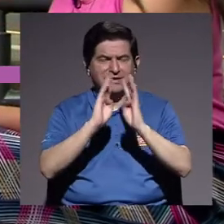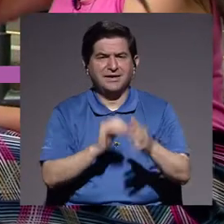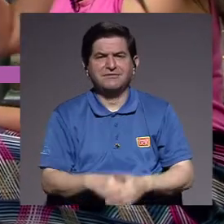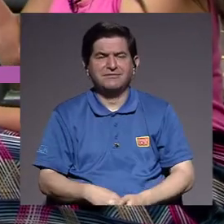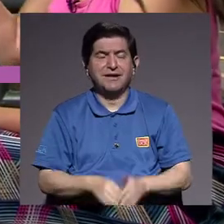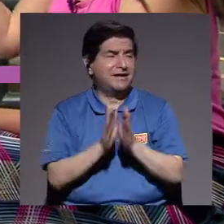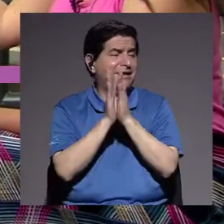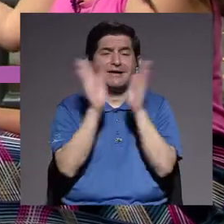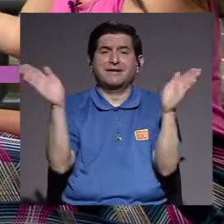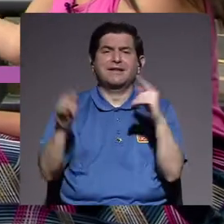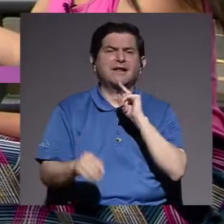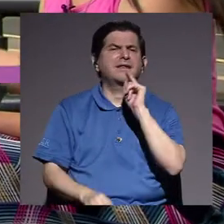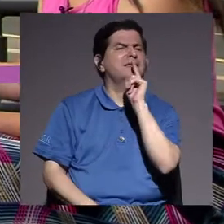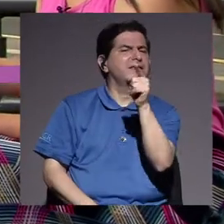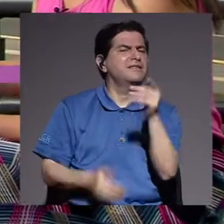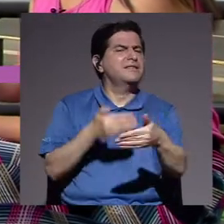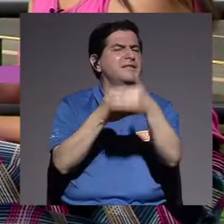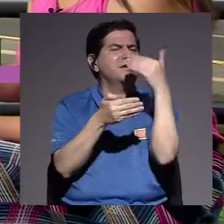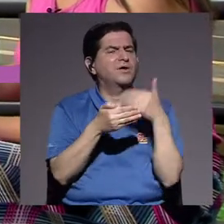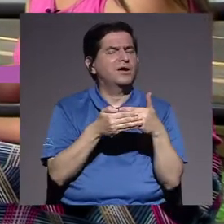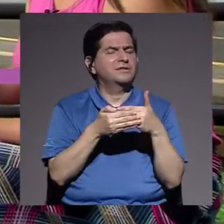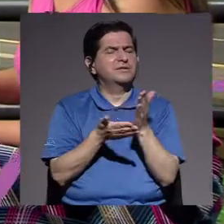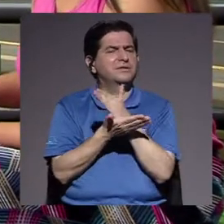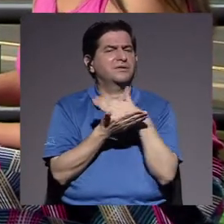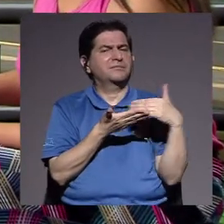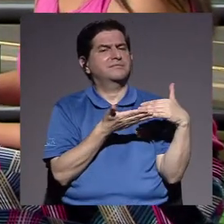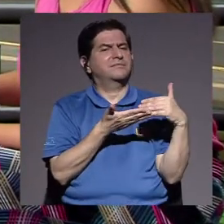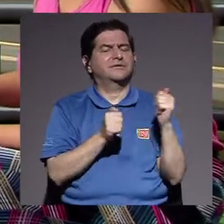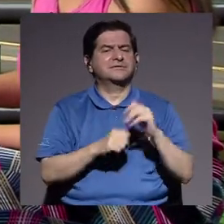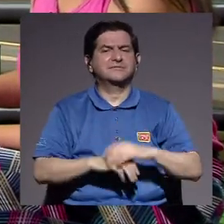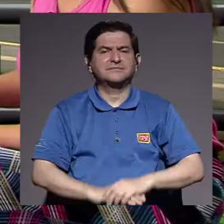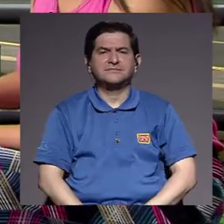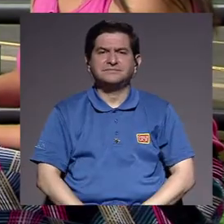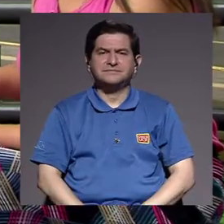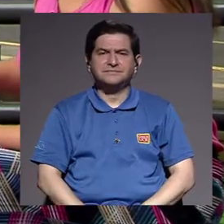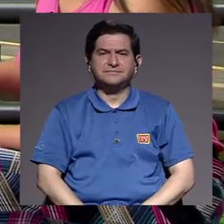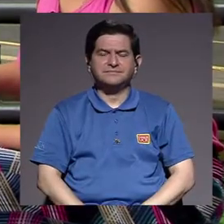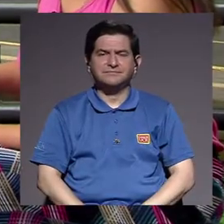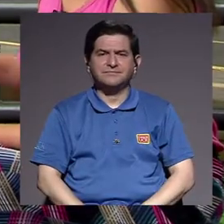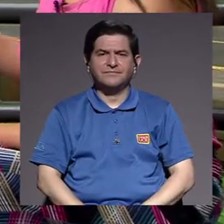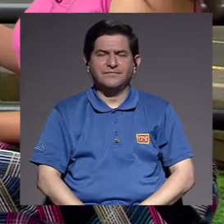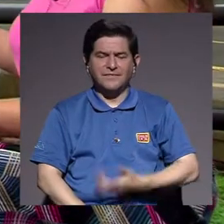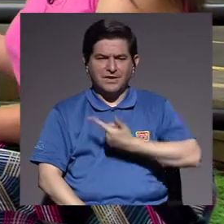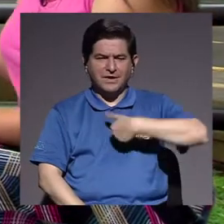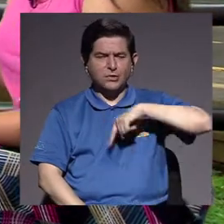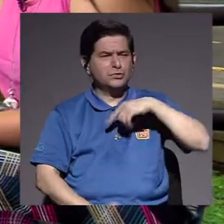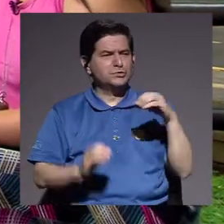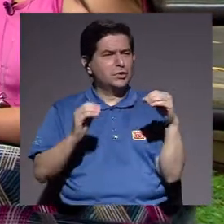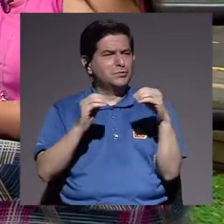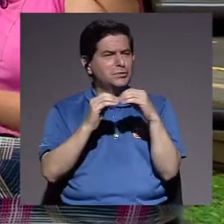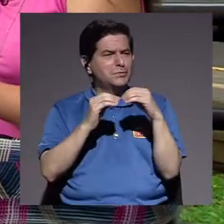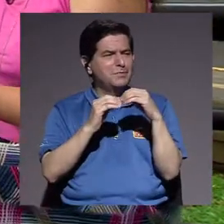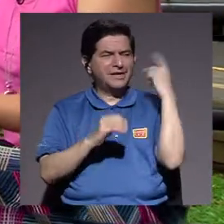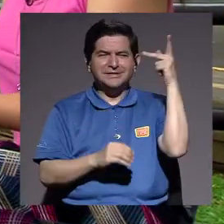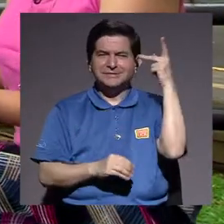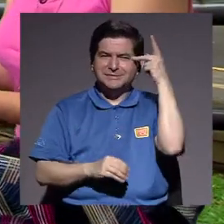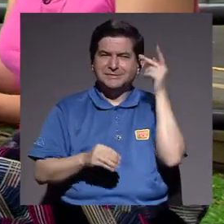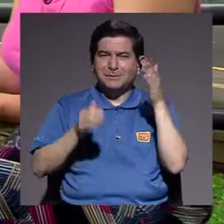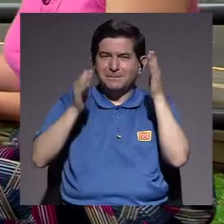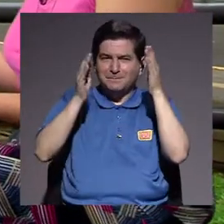conversado en general y algo que usted mencionaba en el segmento anterior de que fuéramos un poco más